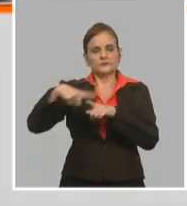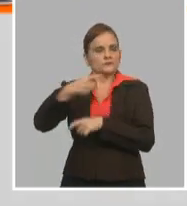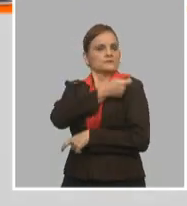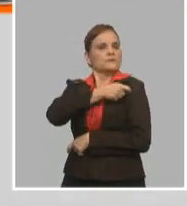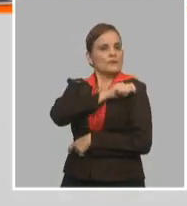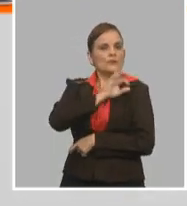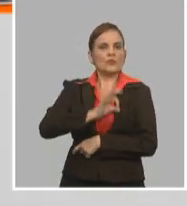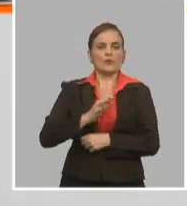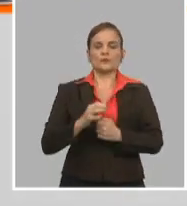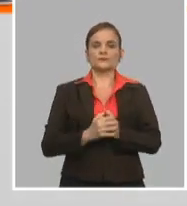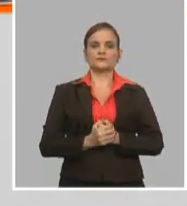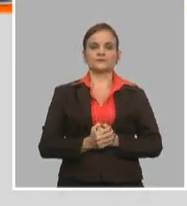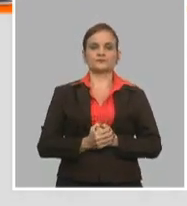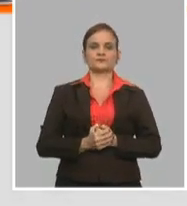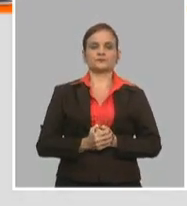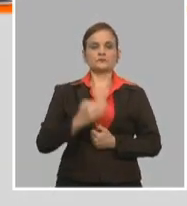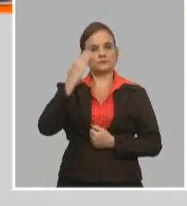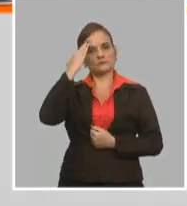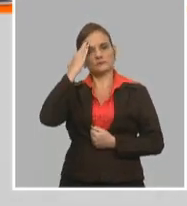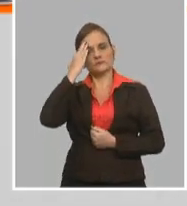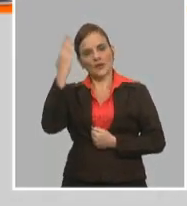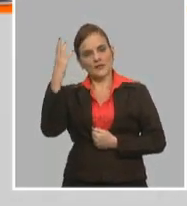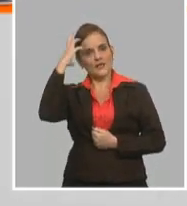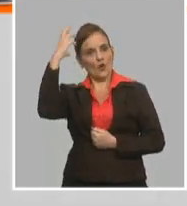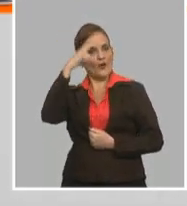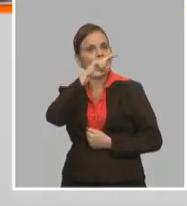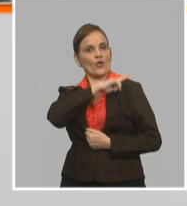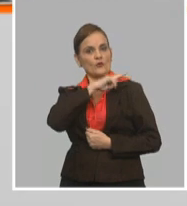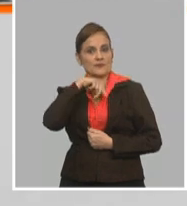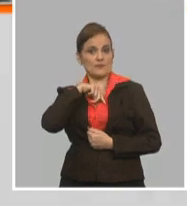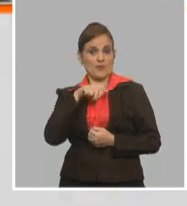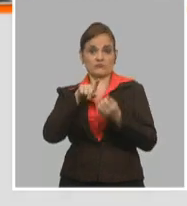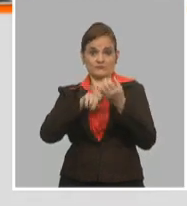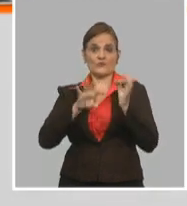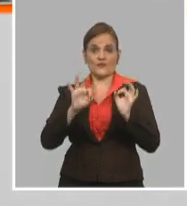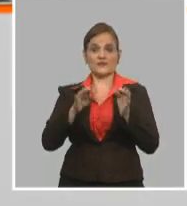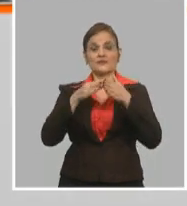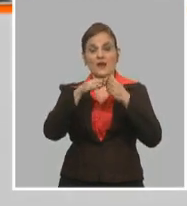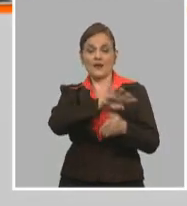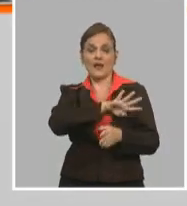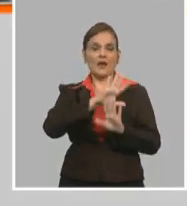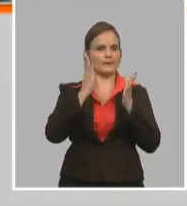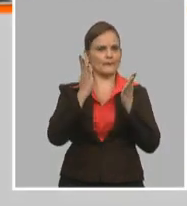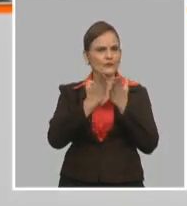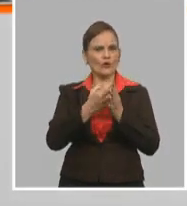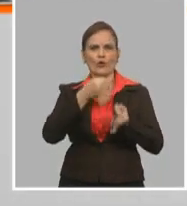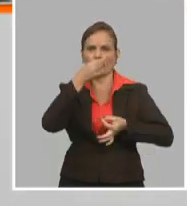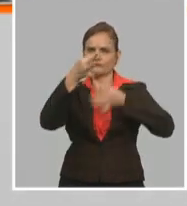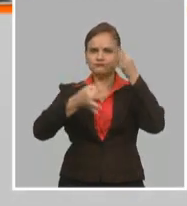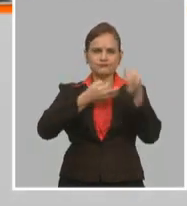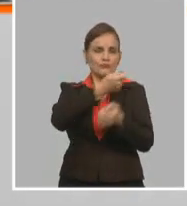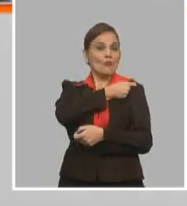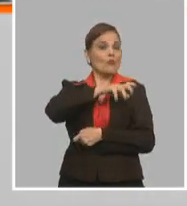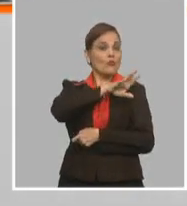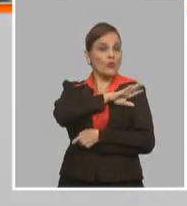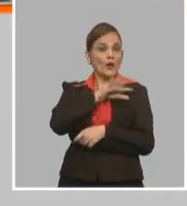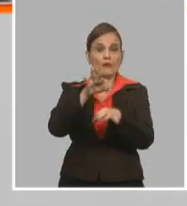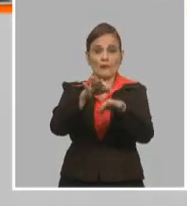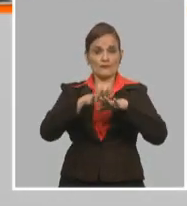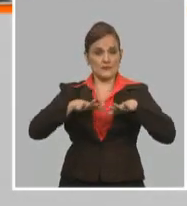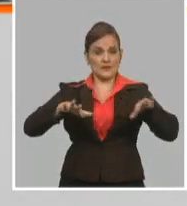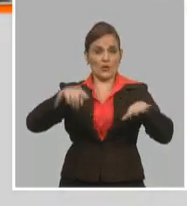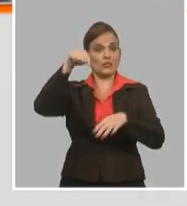trabajo. Muchísimas gracias, gobernador, por estas apreciaciones para nuestra mesa redonda y para todo el país sobre el